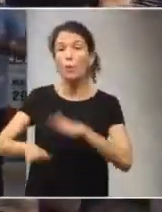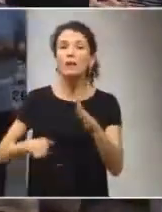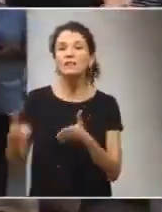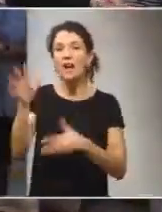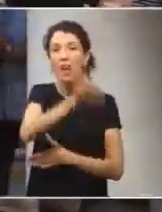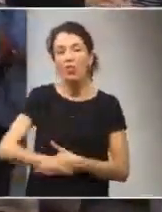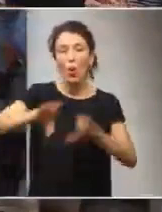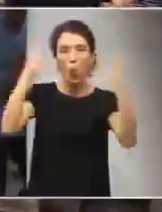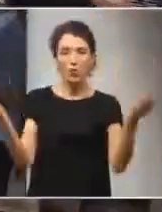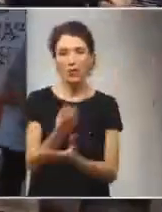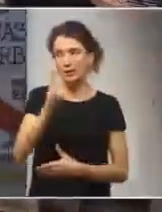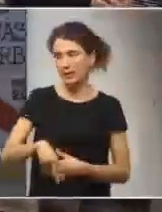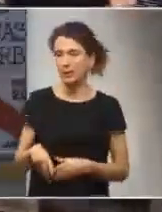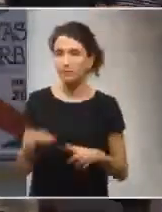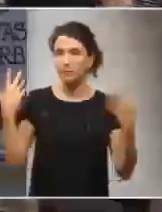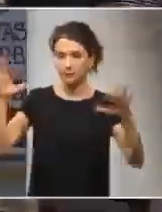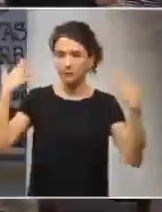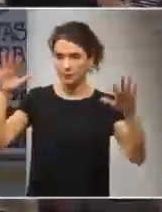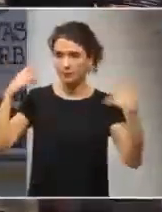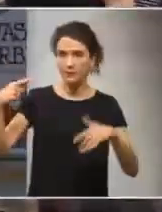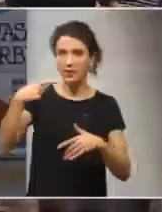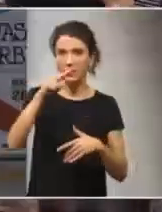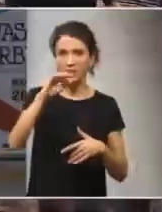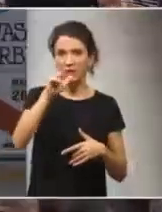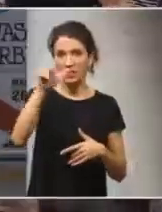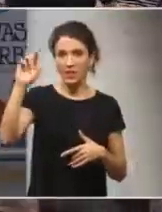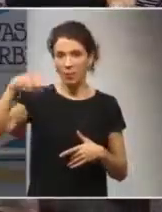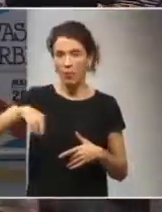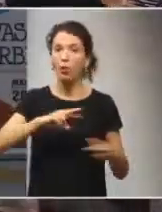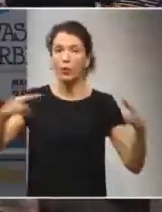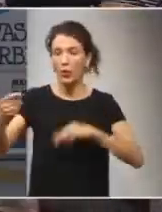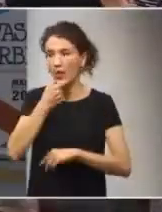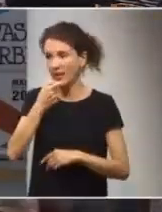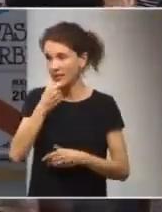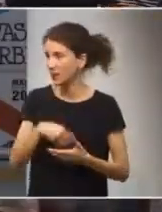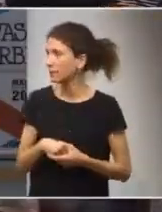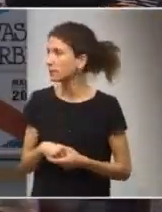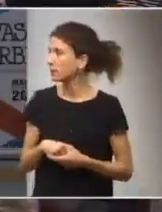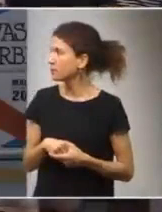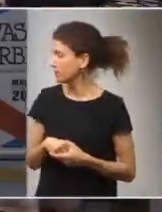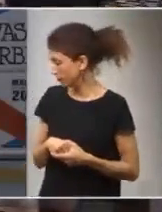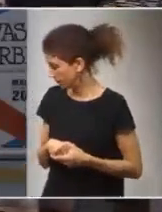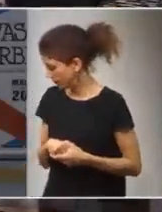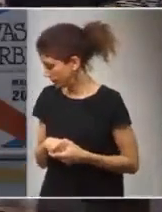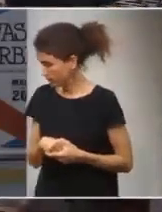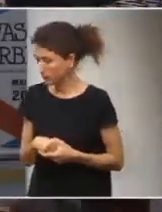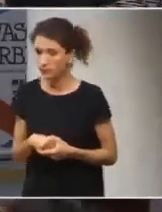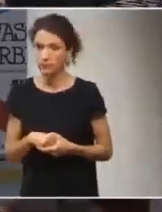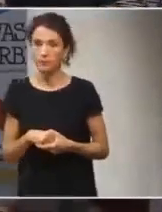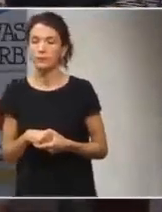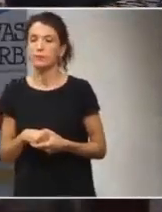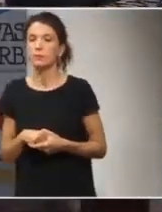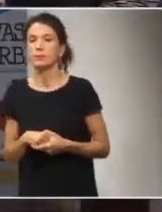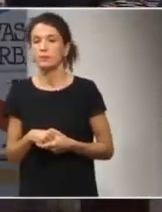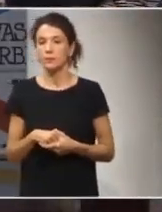humana universal. Guillermo Sulings, economista y autor del libro At the Crossroads of